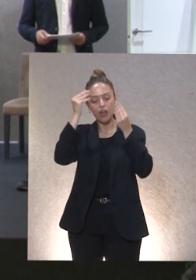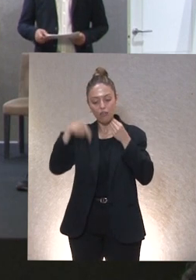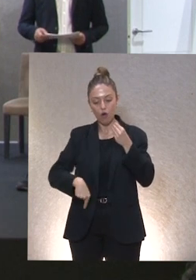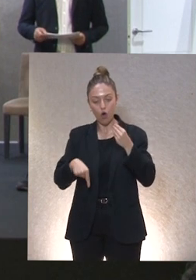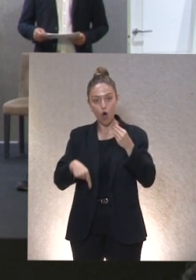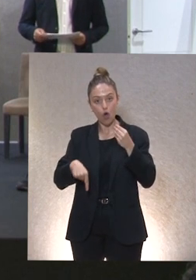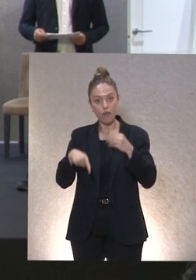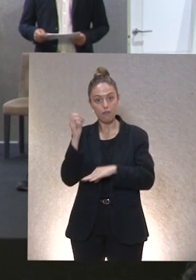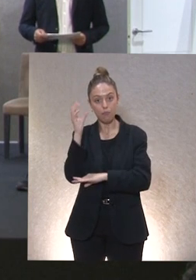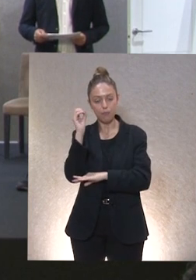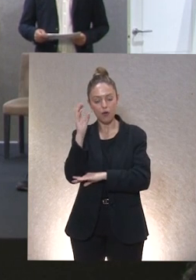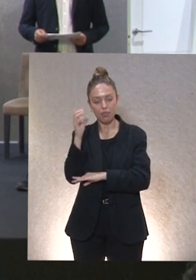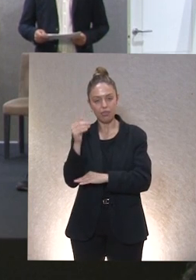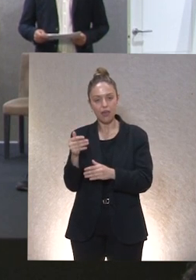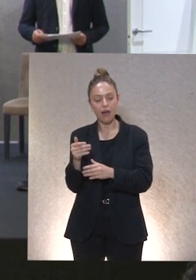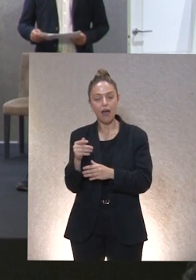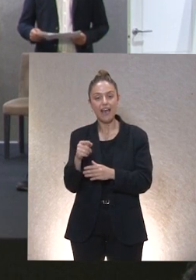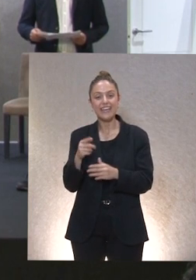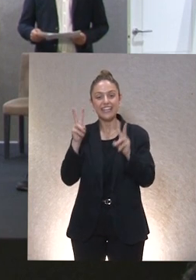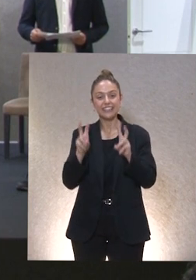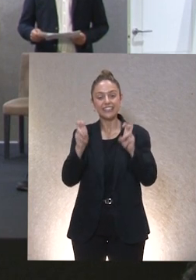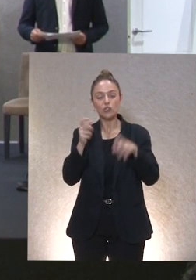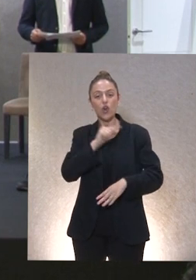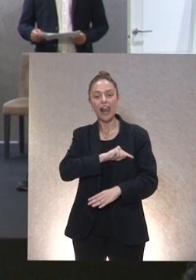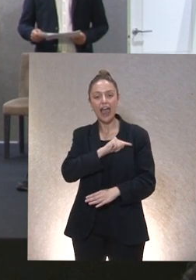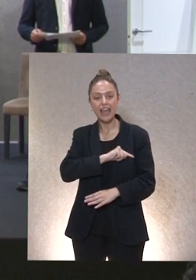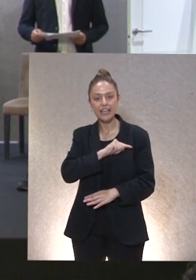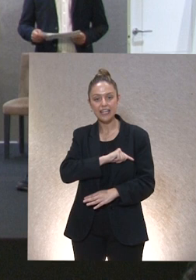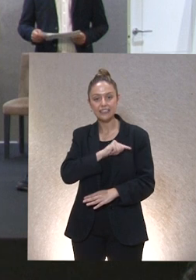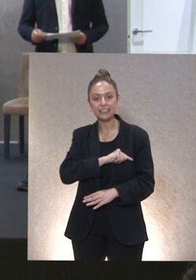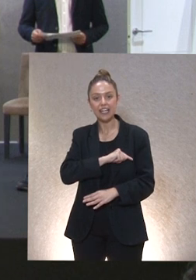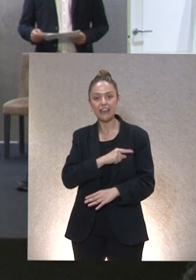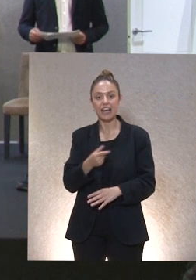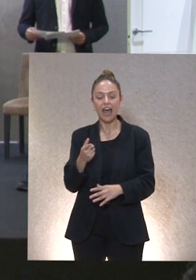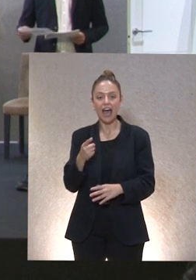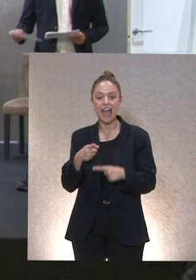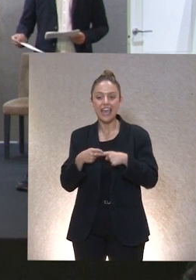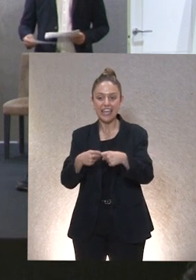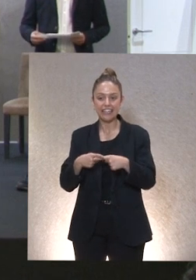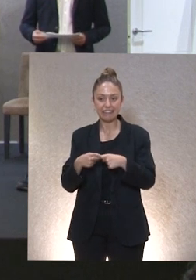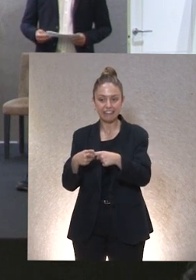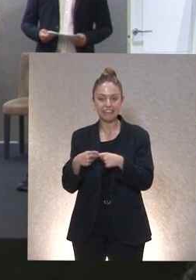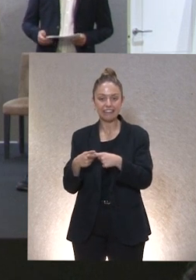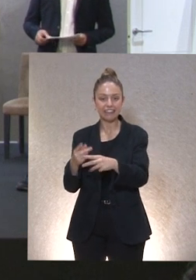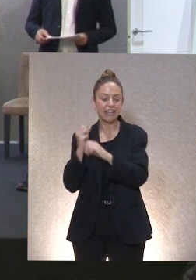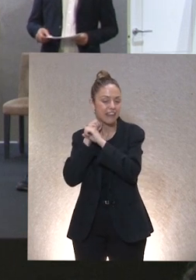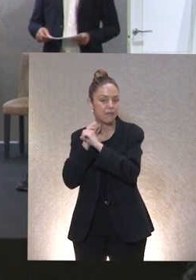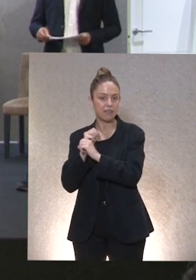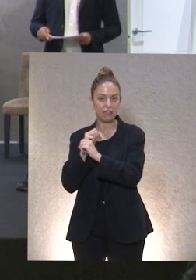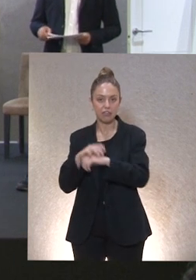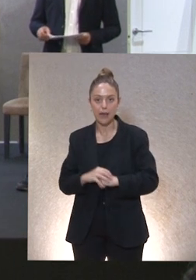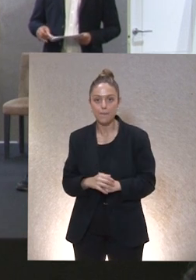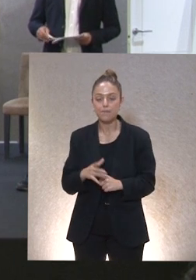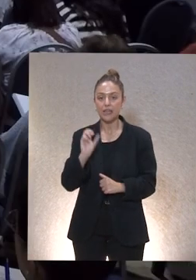en esta primera ponencia y que lleva por título La ética de la interdependencia. Vamos a escucharles con atención. Ana